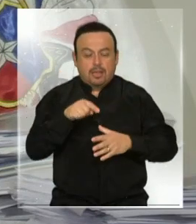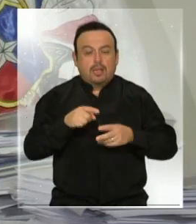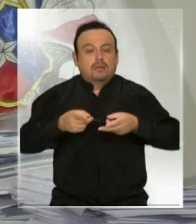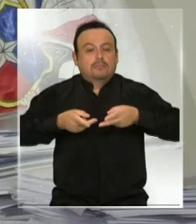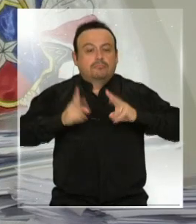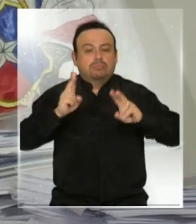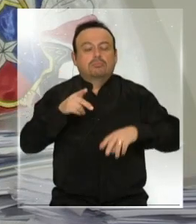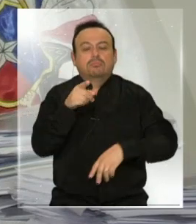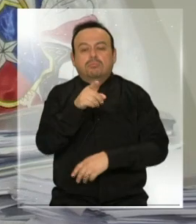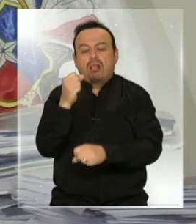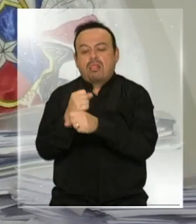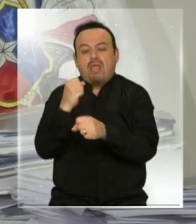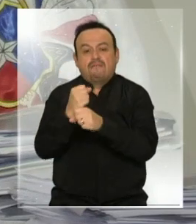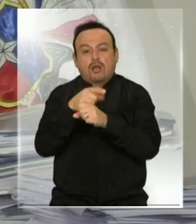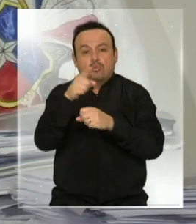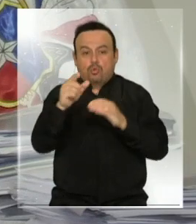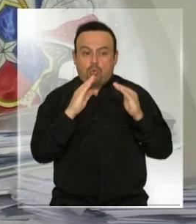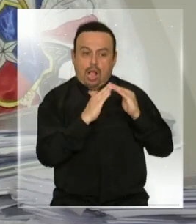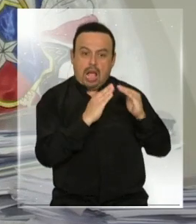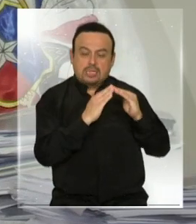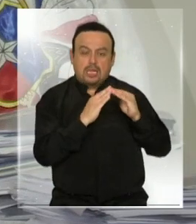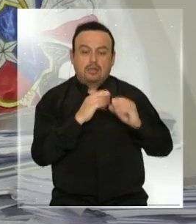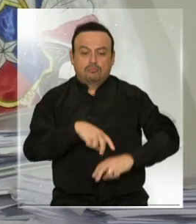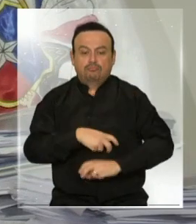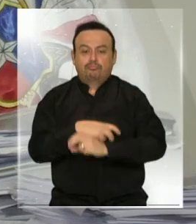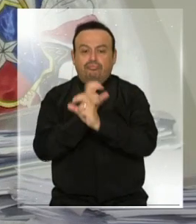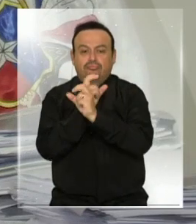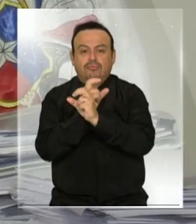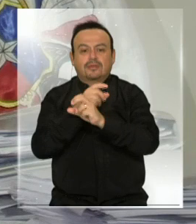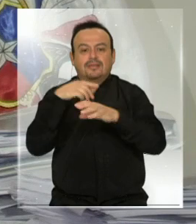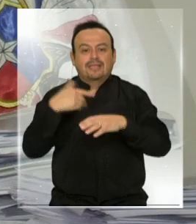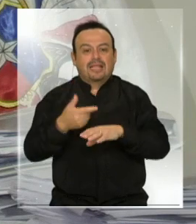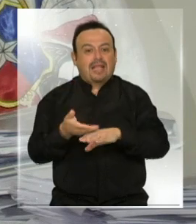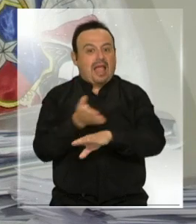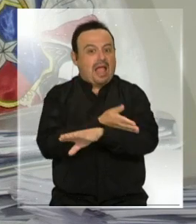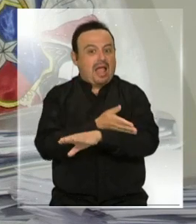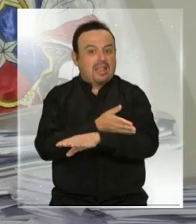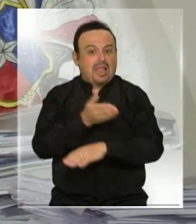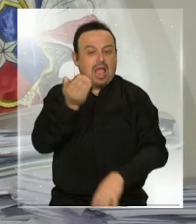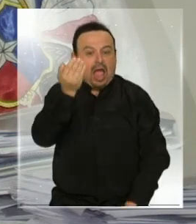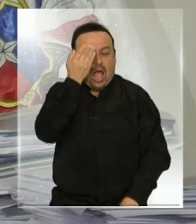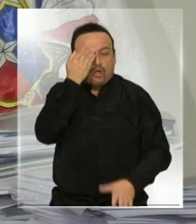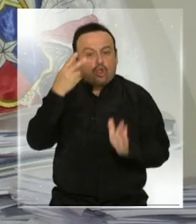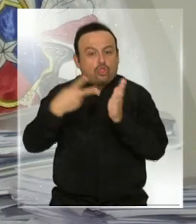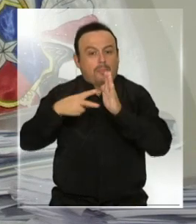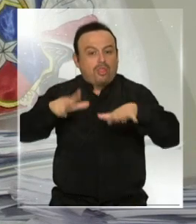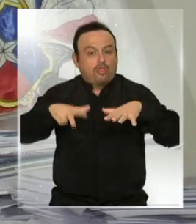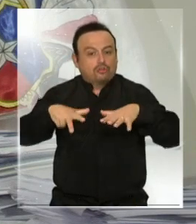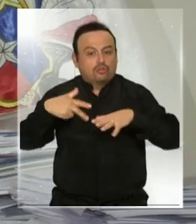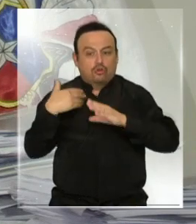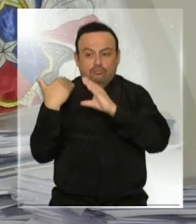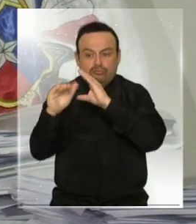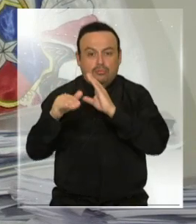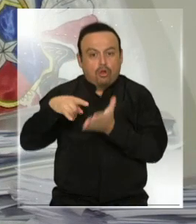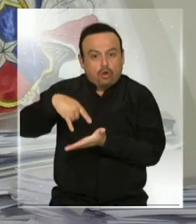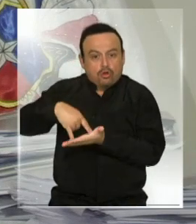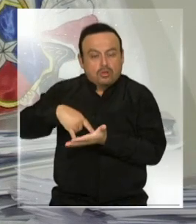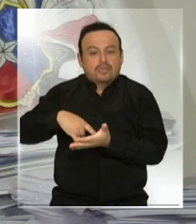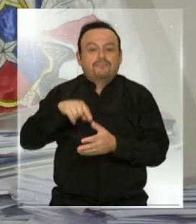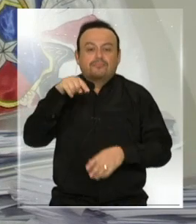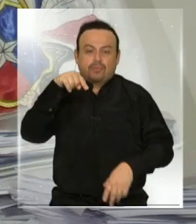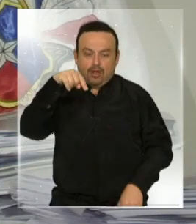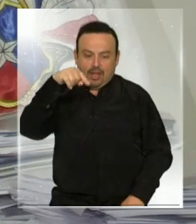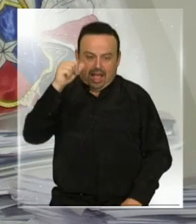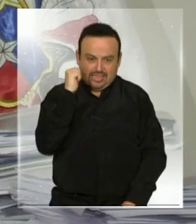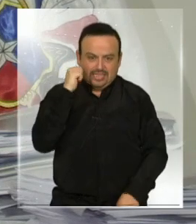trabajo a distancia y el teletrabajo, que lo enviamos en agosto del año 2018 al Congreso y que fue aprobado ayer.